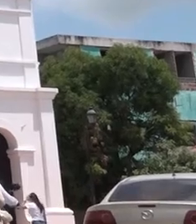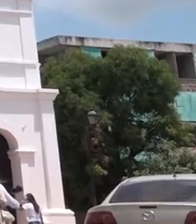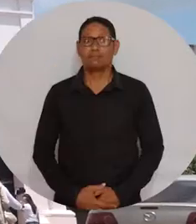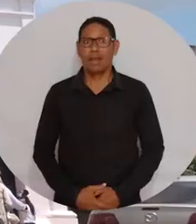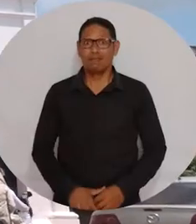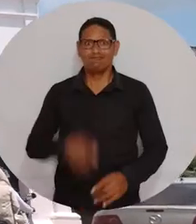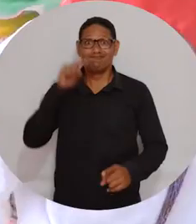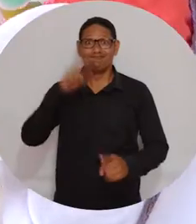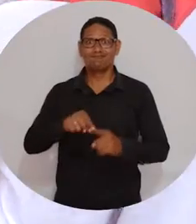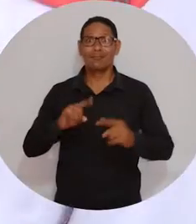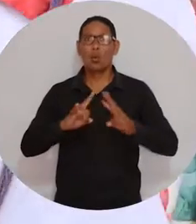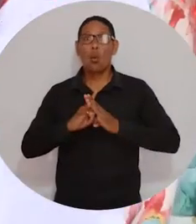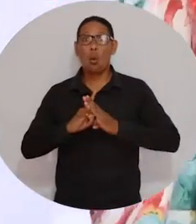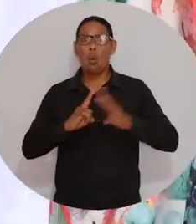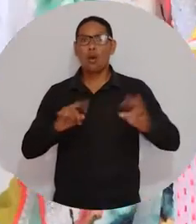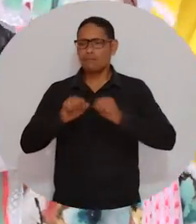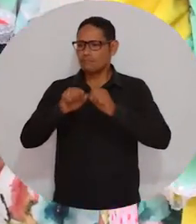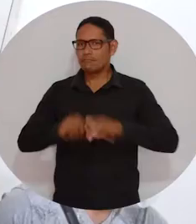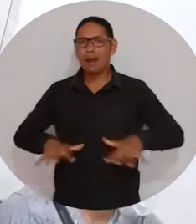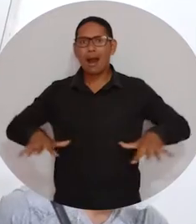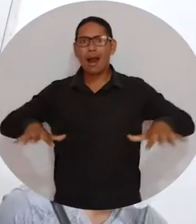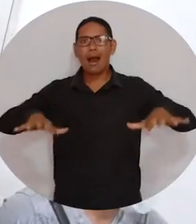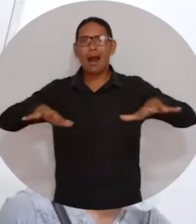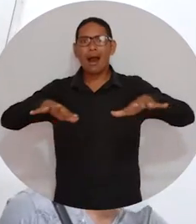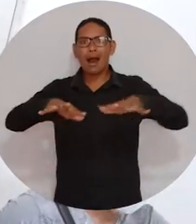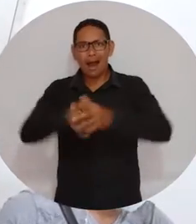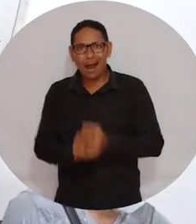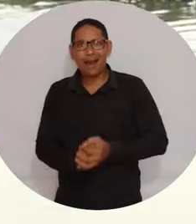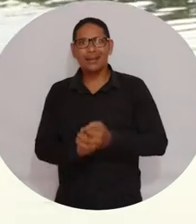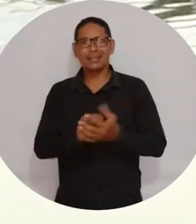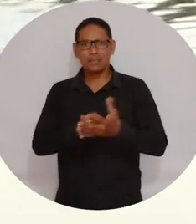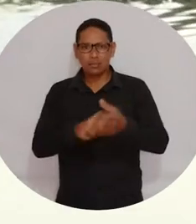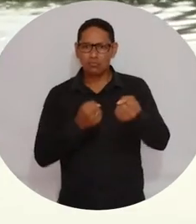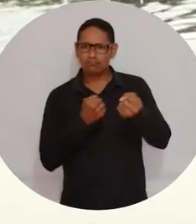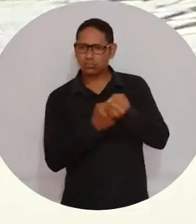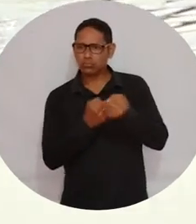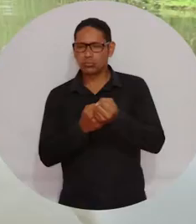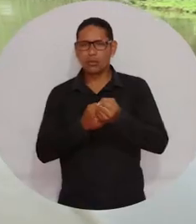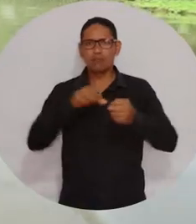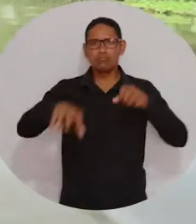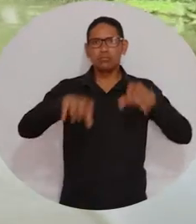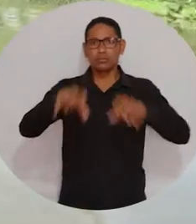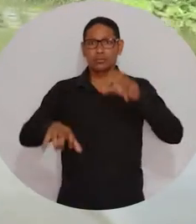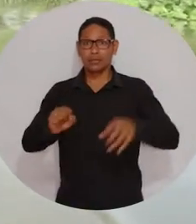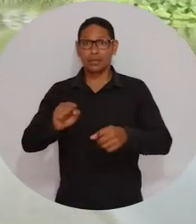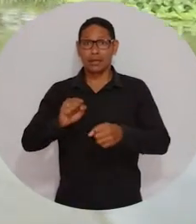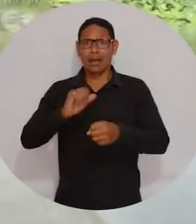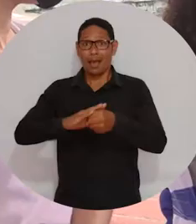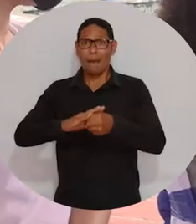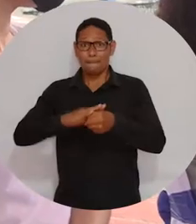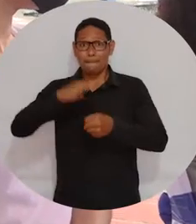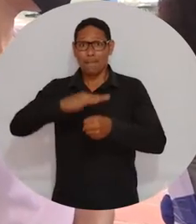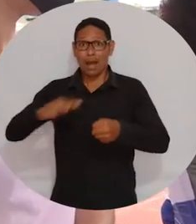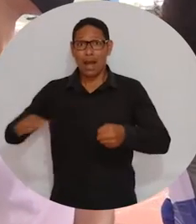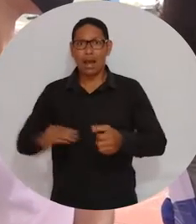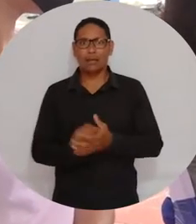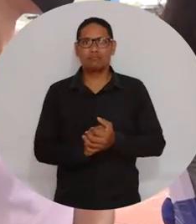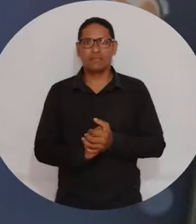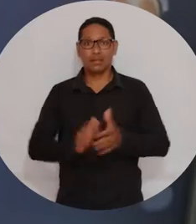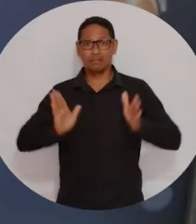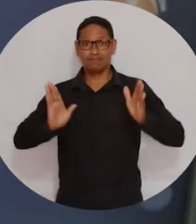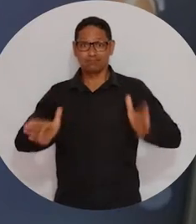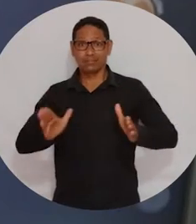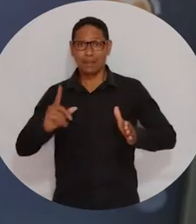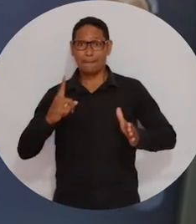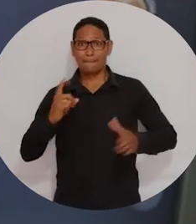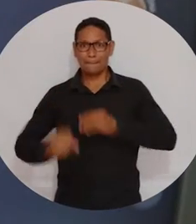Con el propósito de expandir la Universidad del Magdalena al territorio y fortalecer su presencia en el departamento, durante el primer año